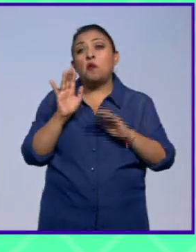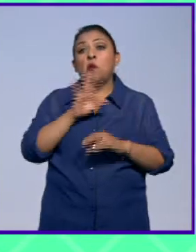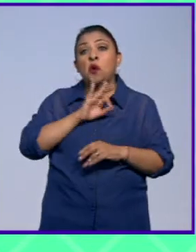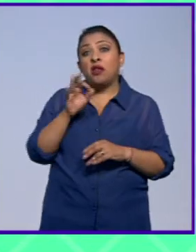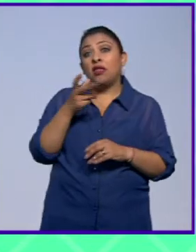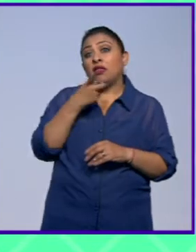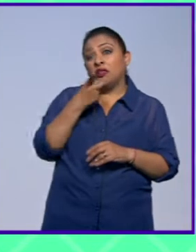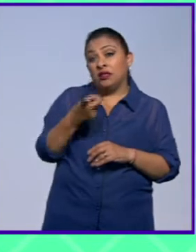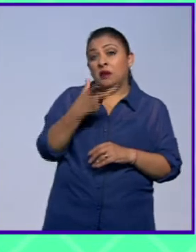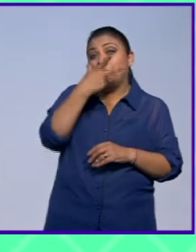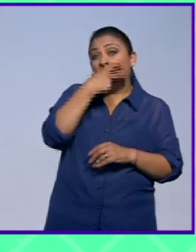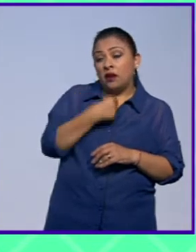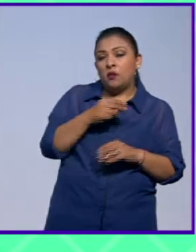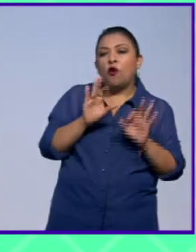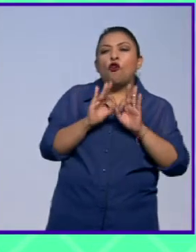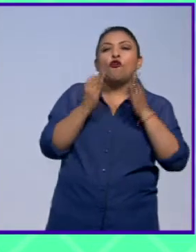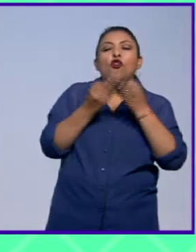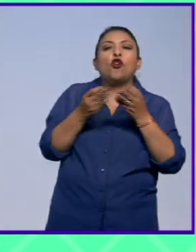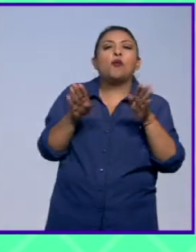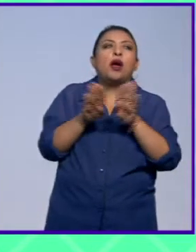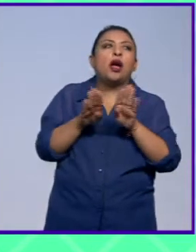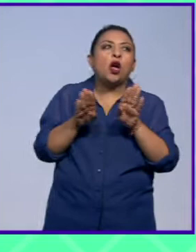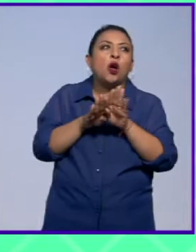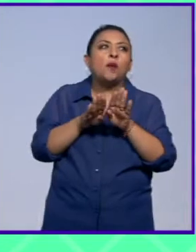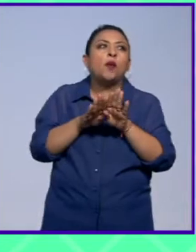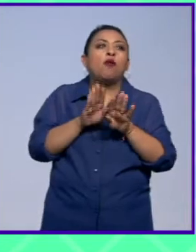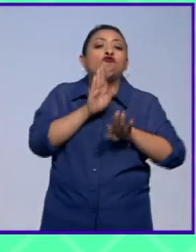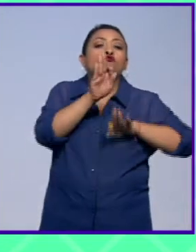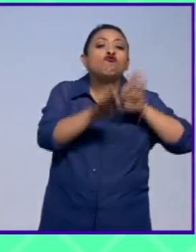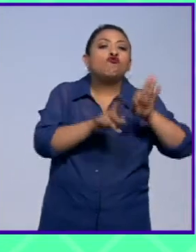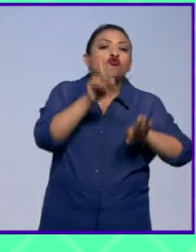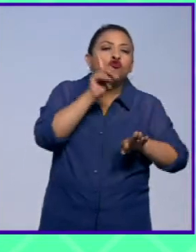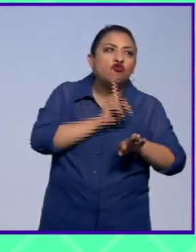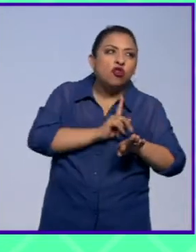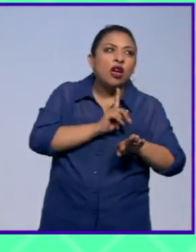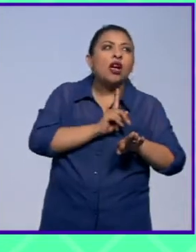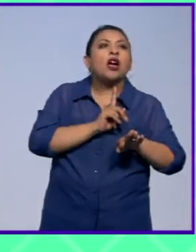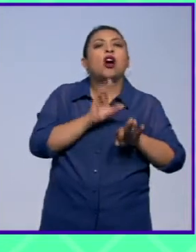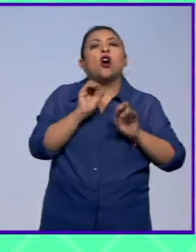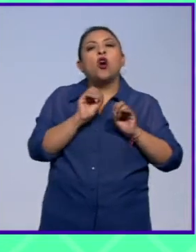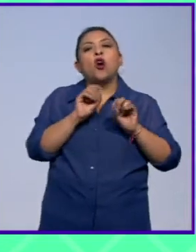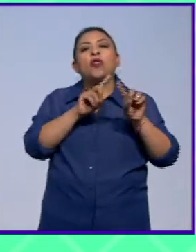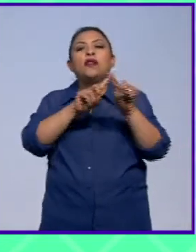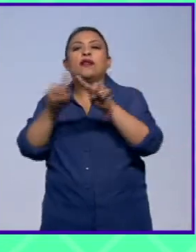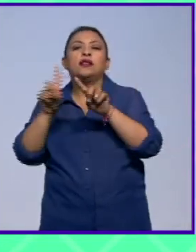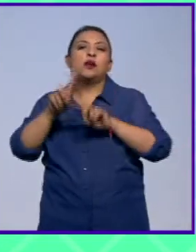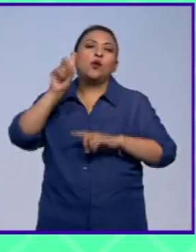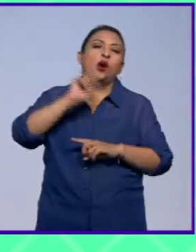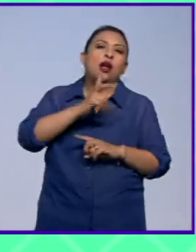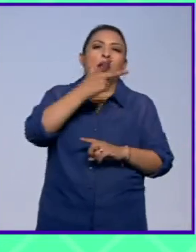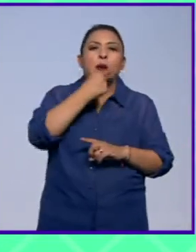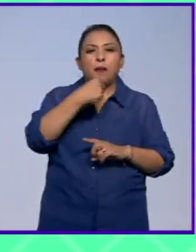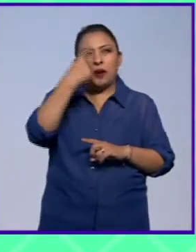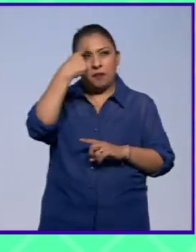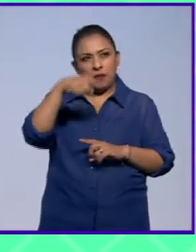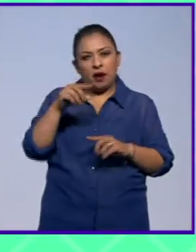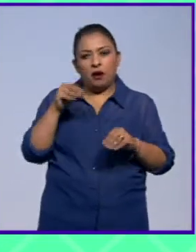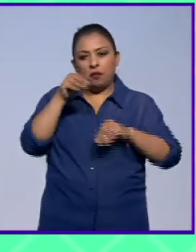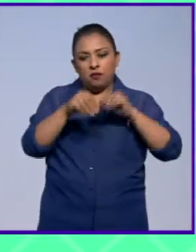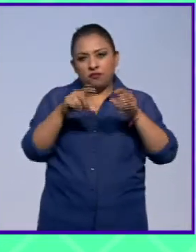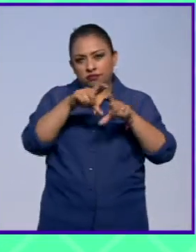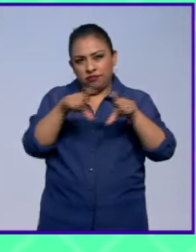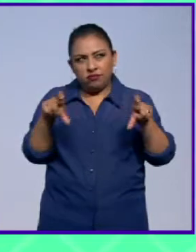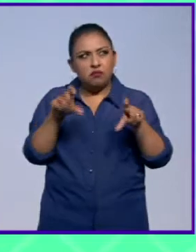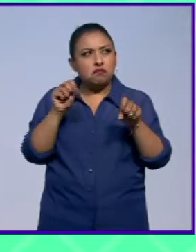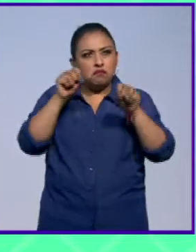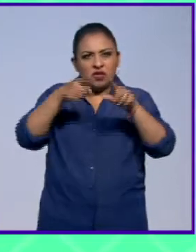machismo tanto en la manera en que es tratada la mujer o la diversidad de género para ser más incluyente